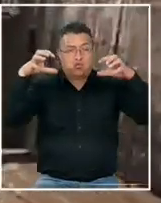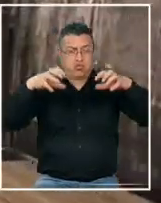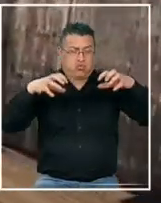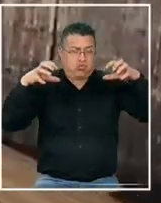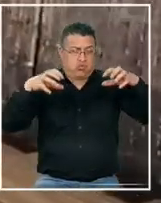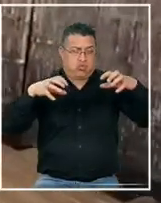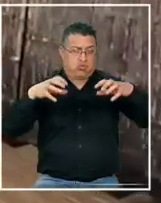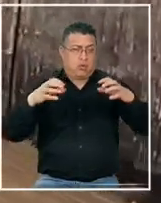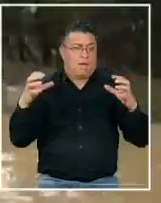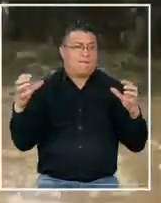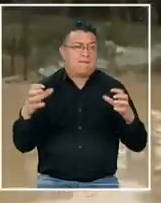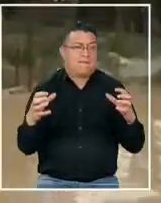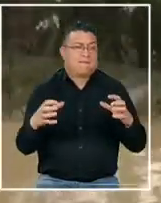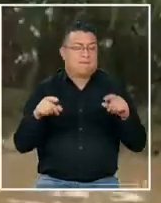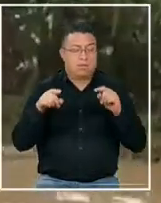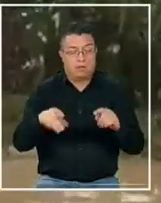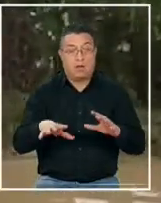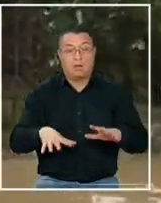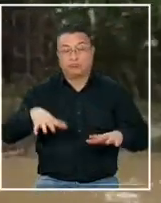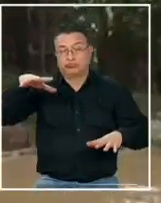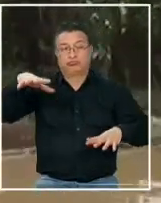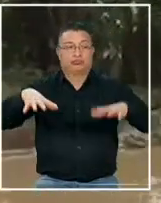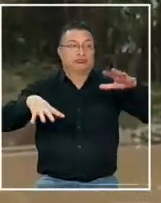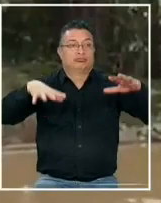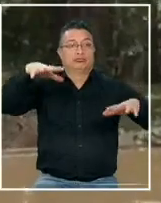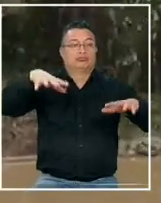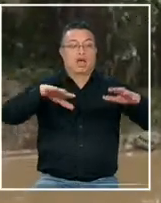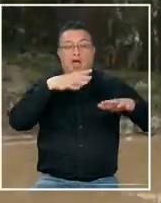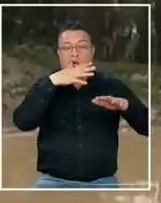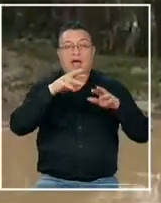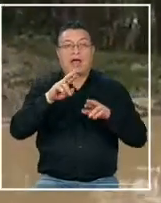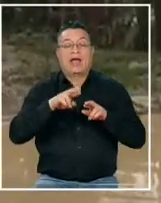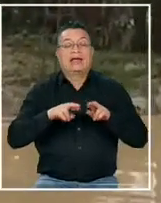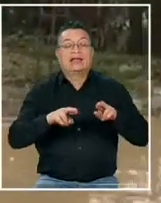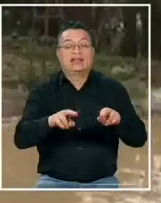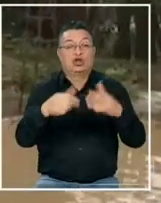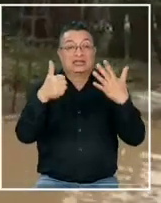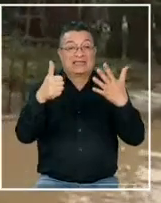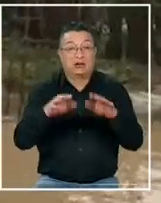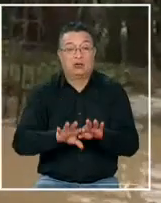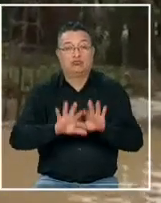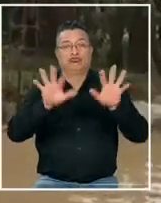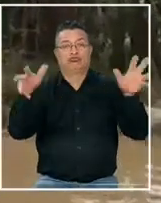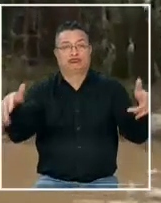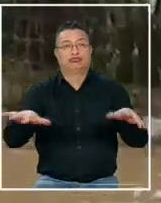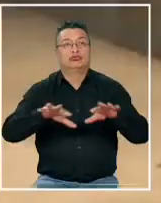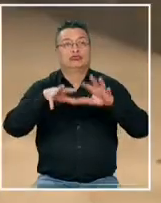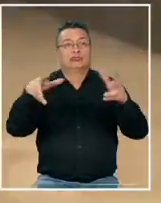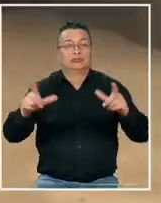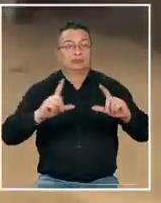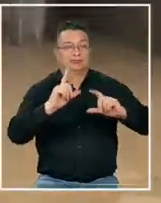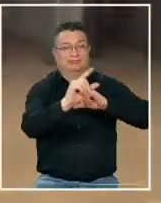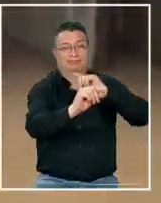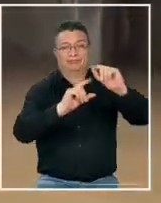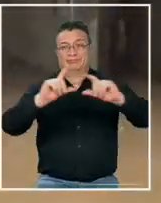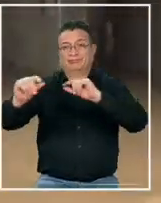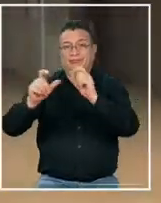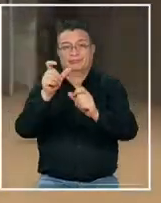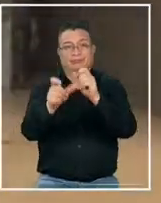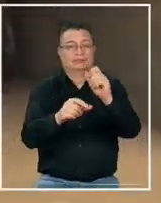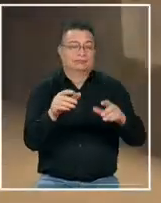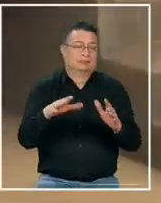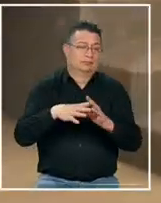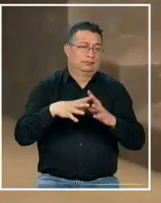cesar y obviamente eso provocó distintos problemas como desbordamiento de seis ríos y también la evacuación ahí de cientos de